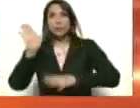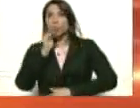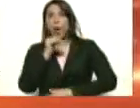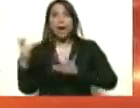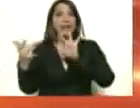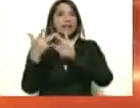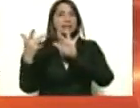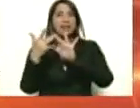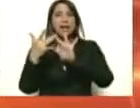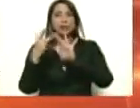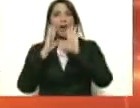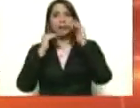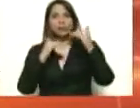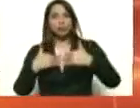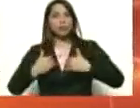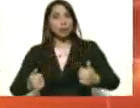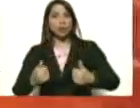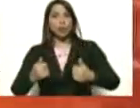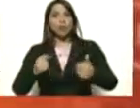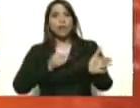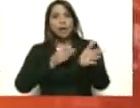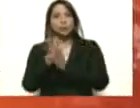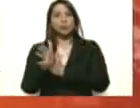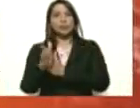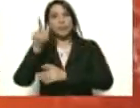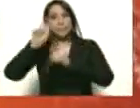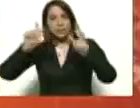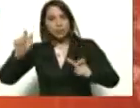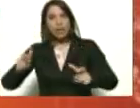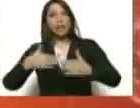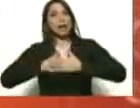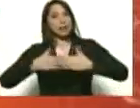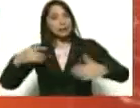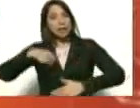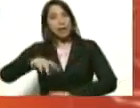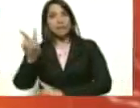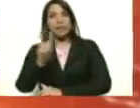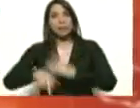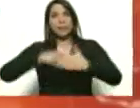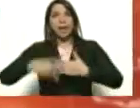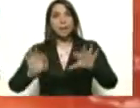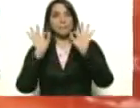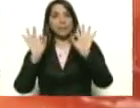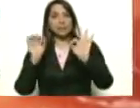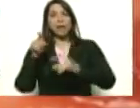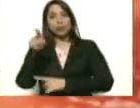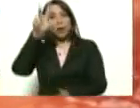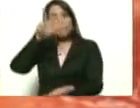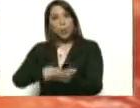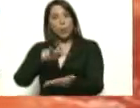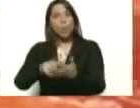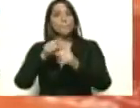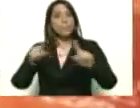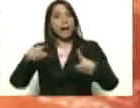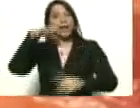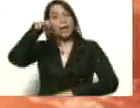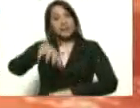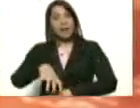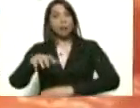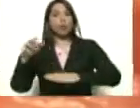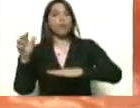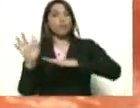gratuita y personalizada, garantizado aquí en Venezuela, en el plan especial que usted aprobó para los estados fronterizos